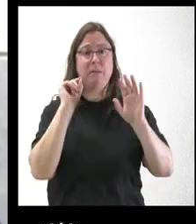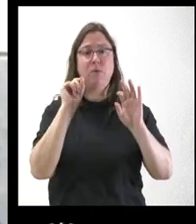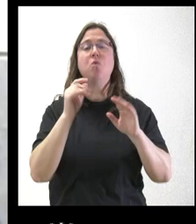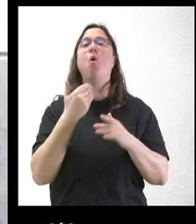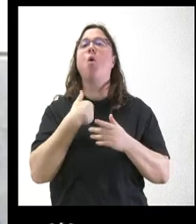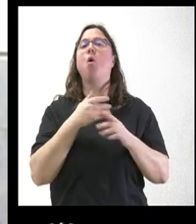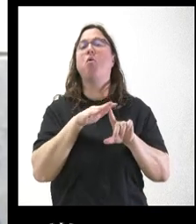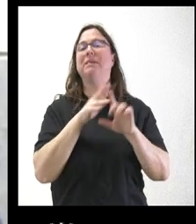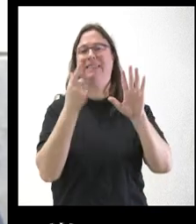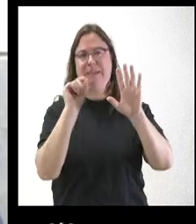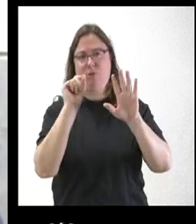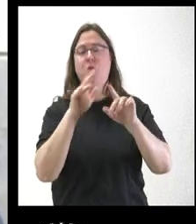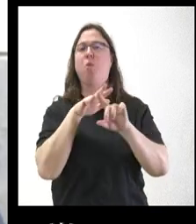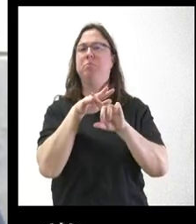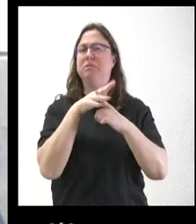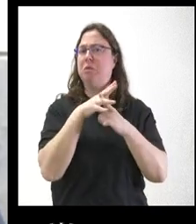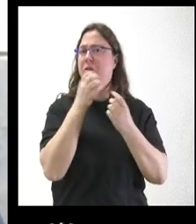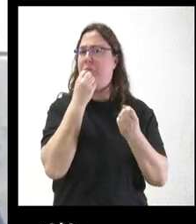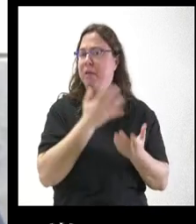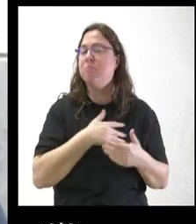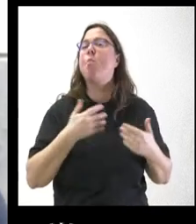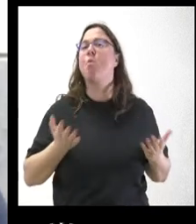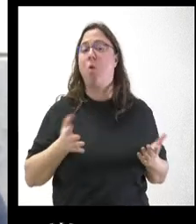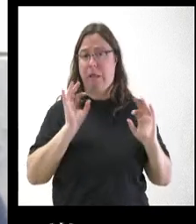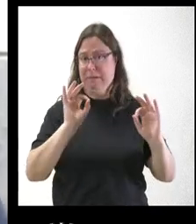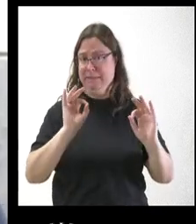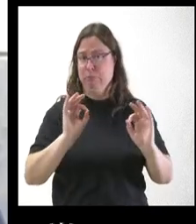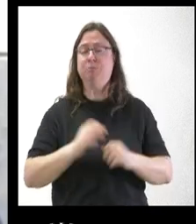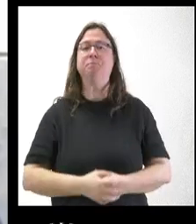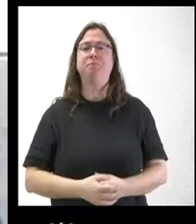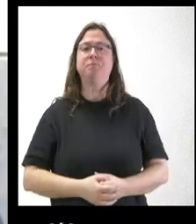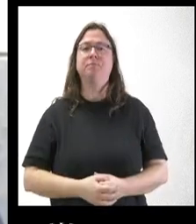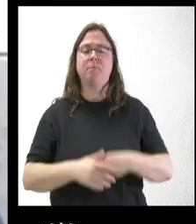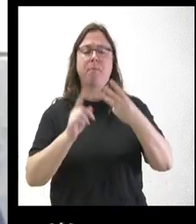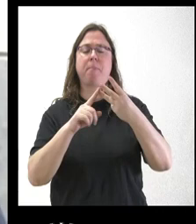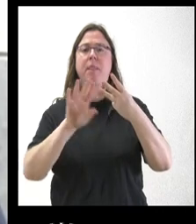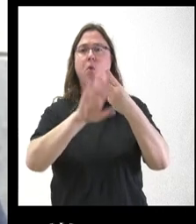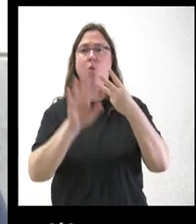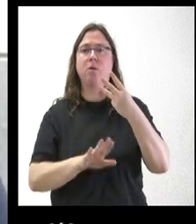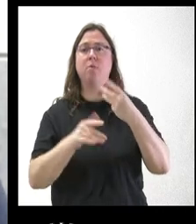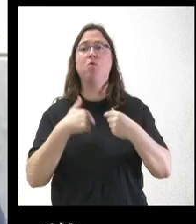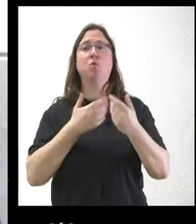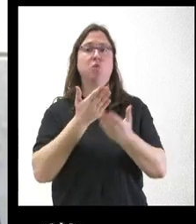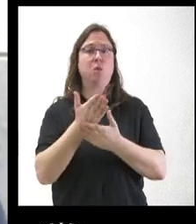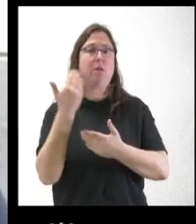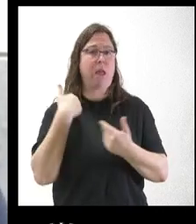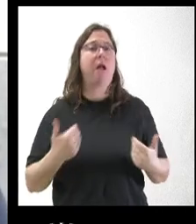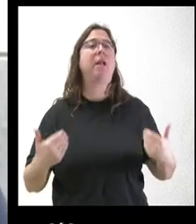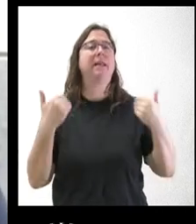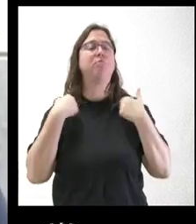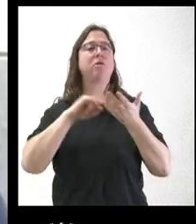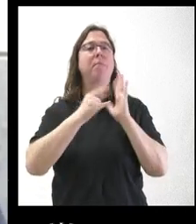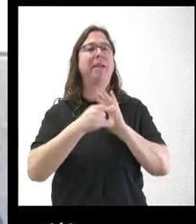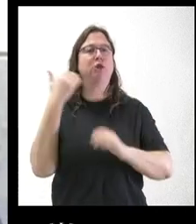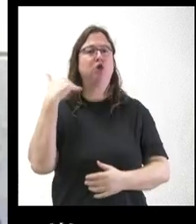situación más o menos está bien como está. Y, por último, puesto que usted también es el responsable del Plan Soria,